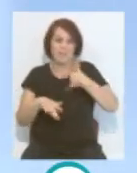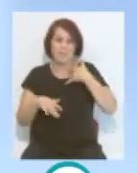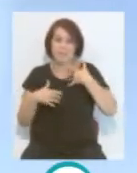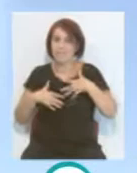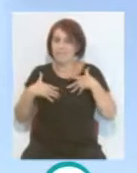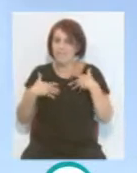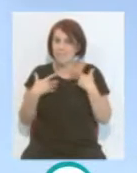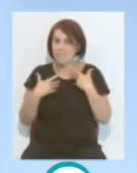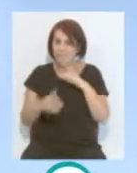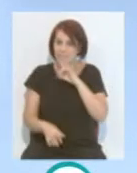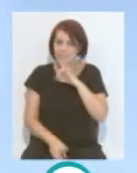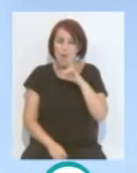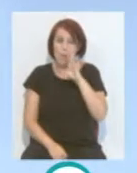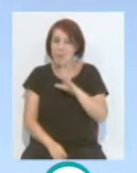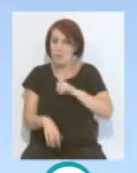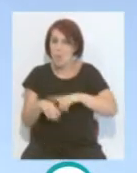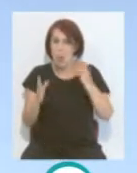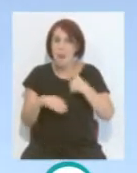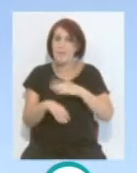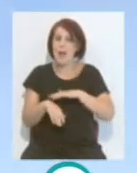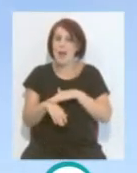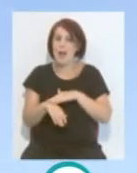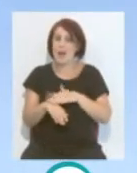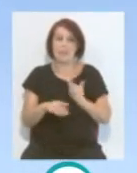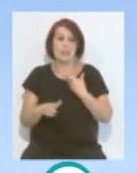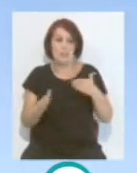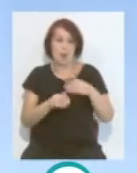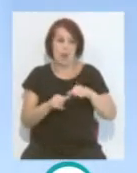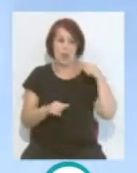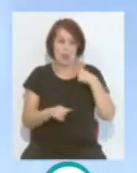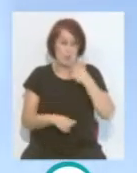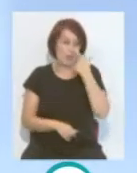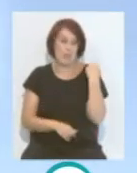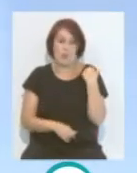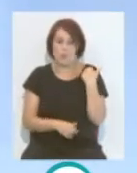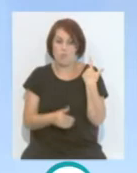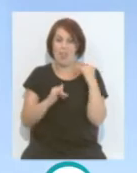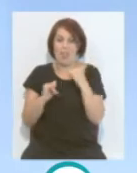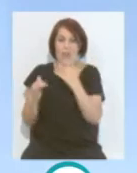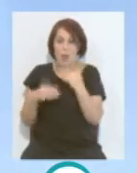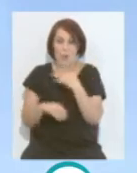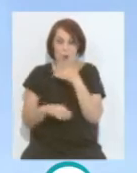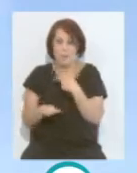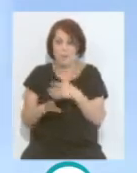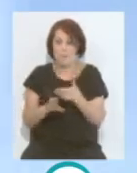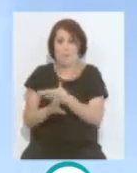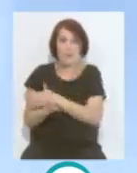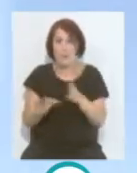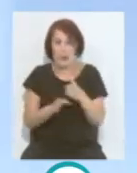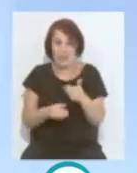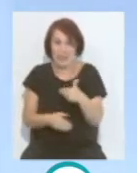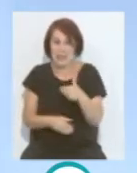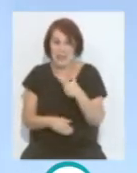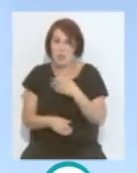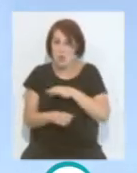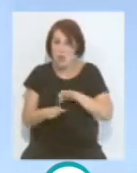Así es. Parece que no hay tiempo apenas para celebrar esa gran temporada que se hizo el año pasado porque ya comienza la pretemporada, ya tenemos sorteos. Y al final yo creo que